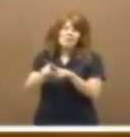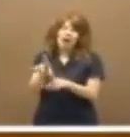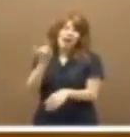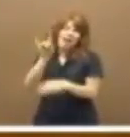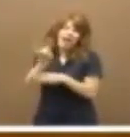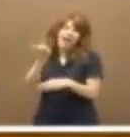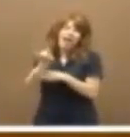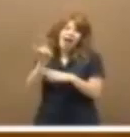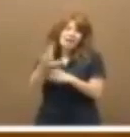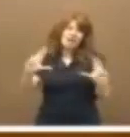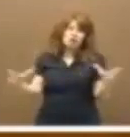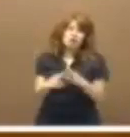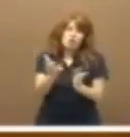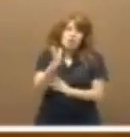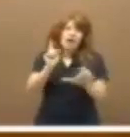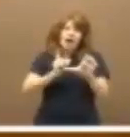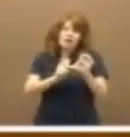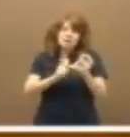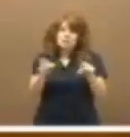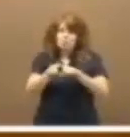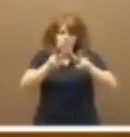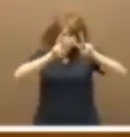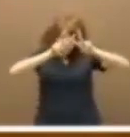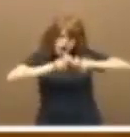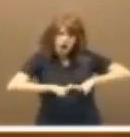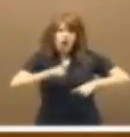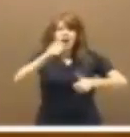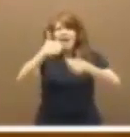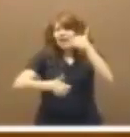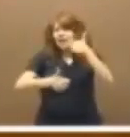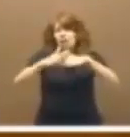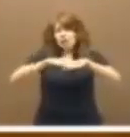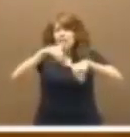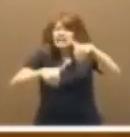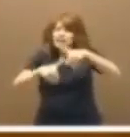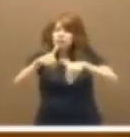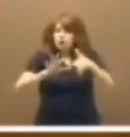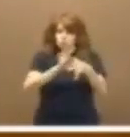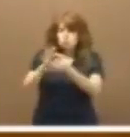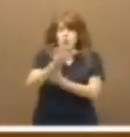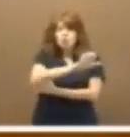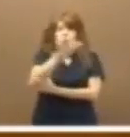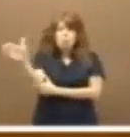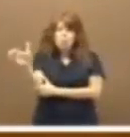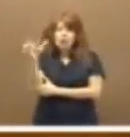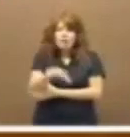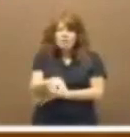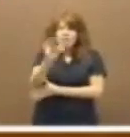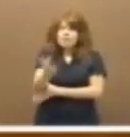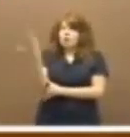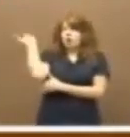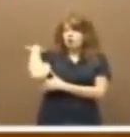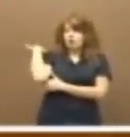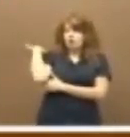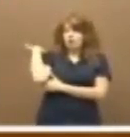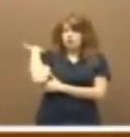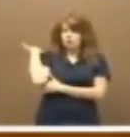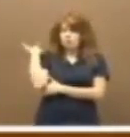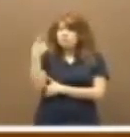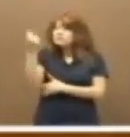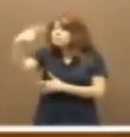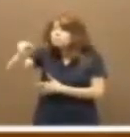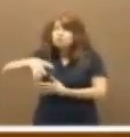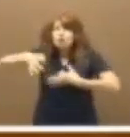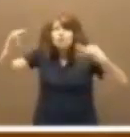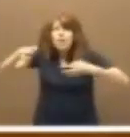verdad a la sociedad extremeña, haciendo un análisis electoral de lo que la Unión Europea decidió el otro día. Y